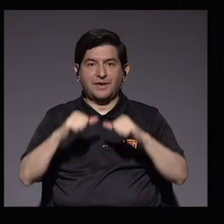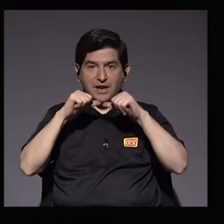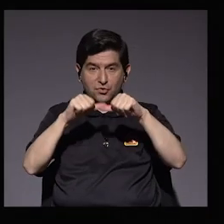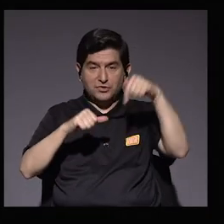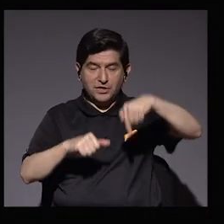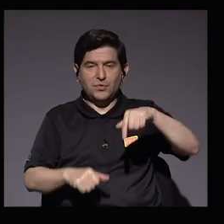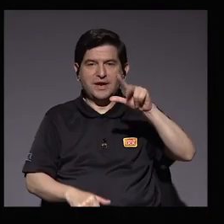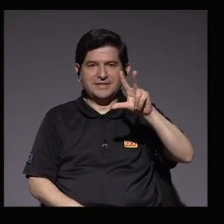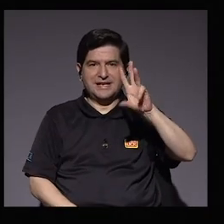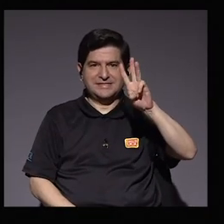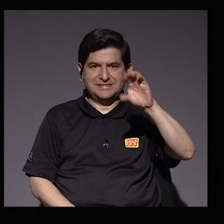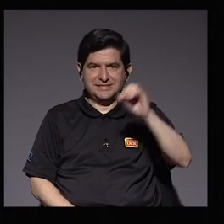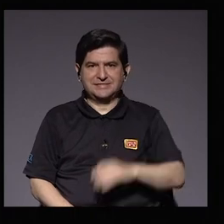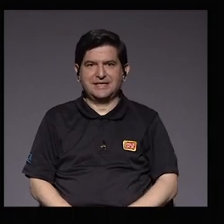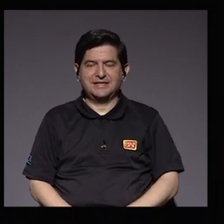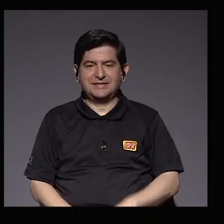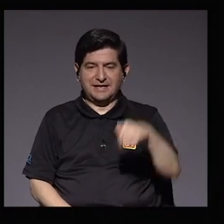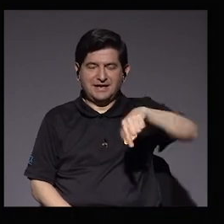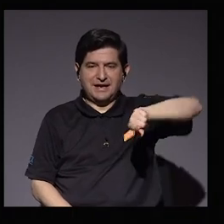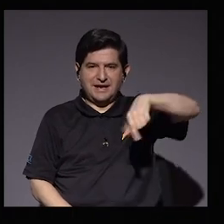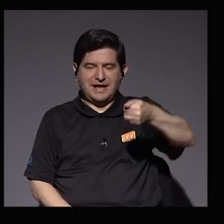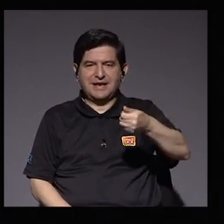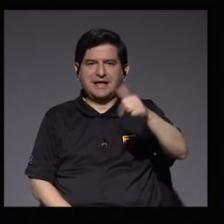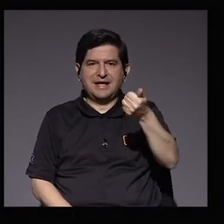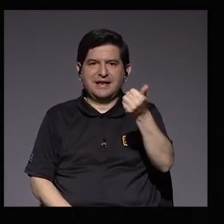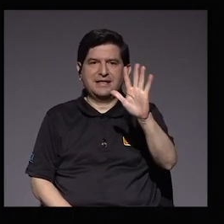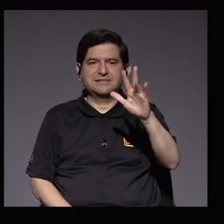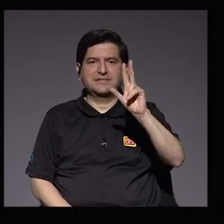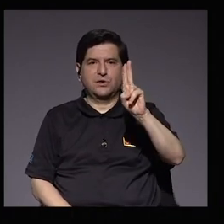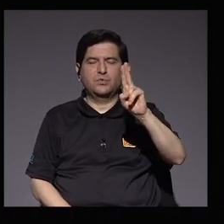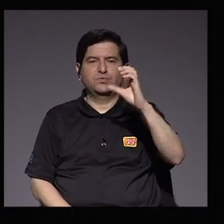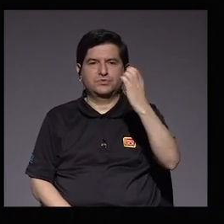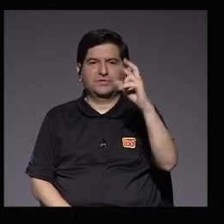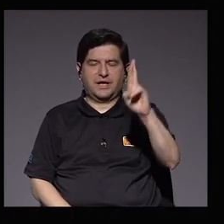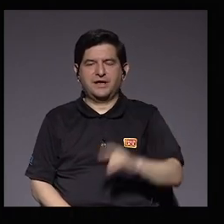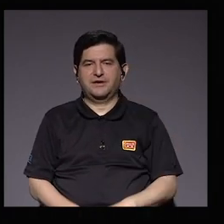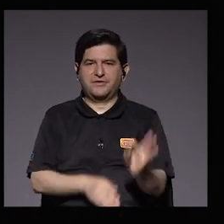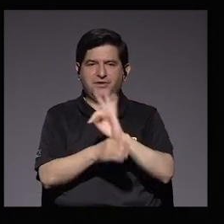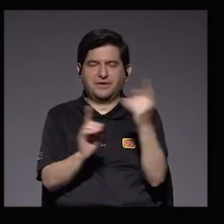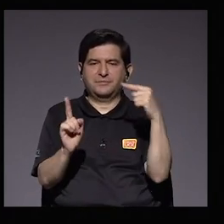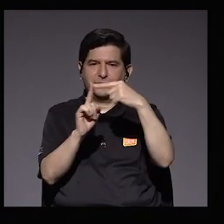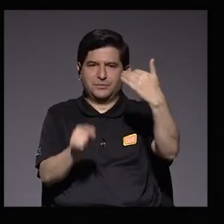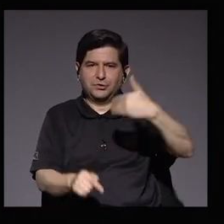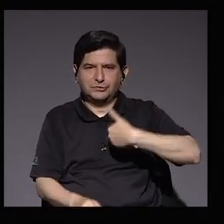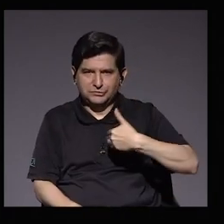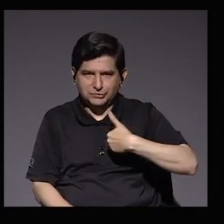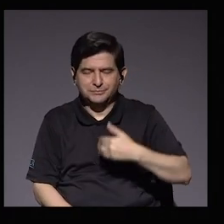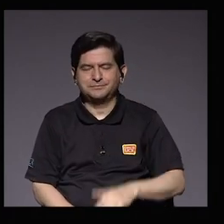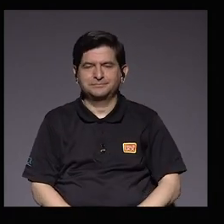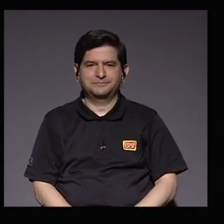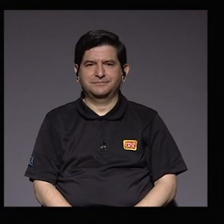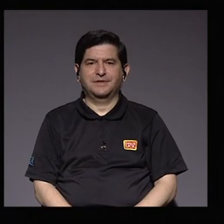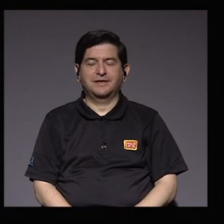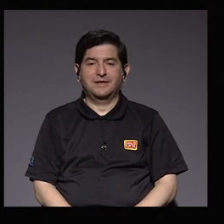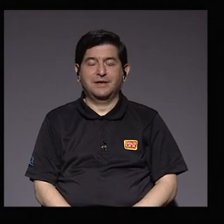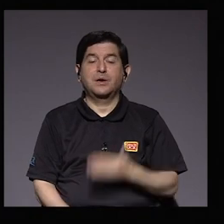Regresamos, estamos en 360 acá de los estudios del Canal 15, Universidad de Costa Rica, donde hacemos televisión con sentido. Esta es una muy buena